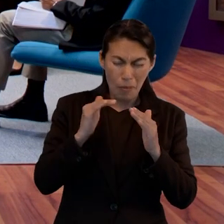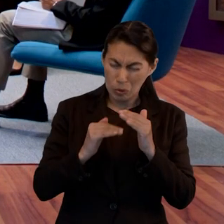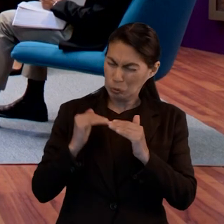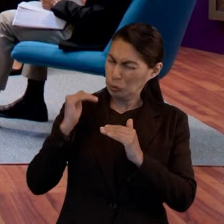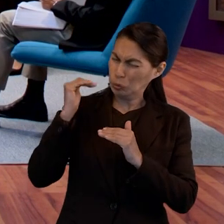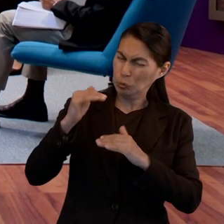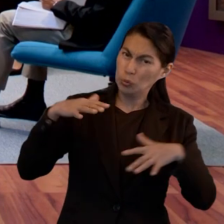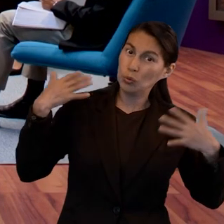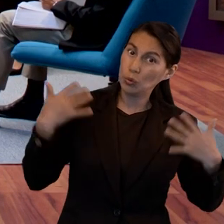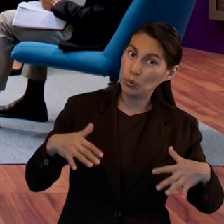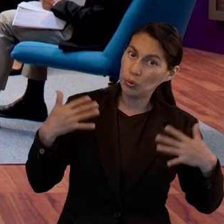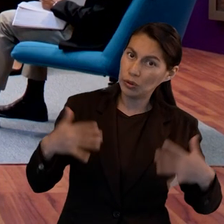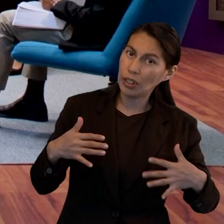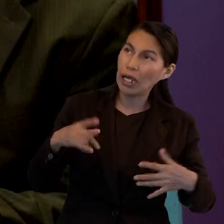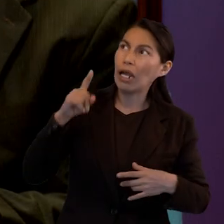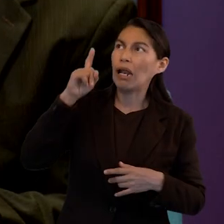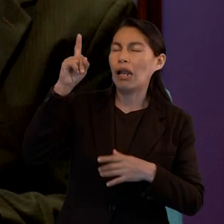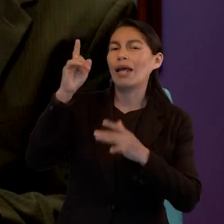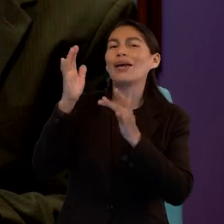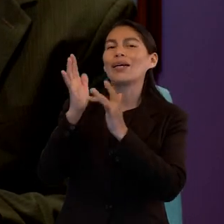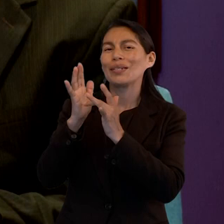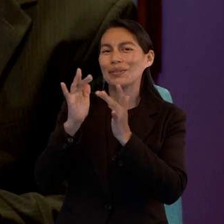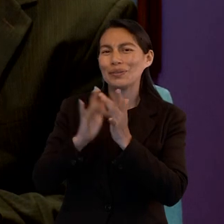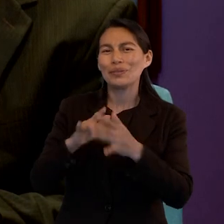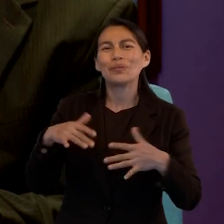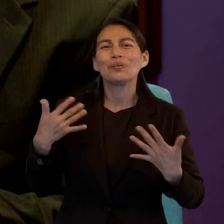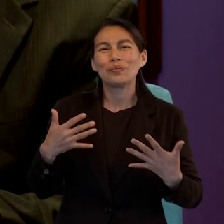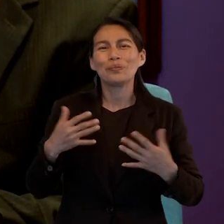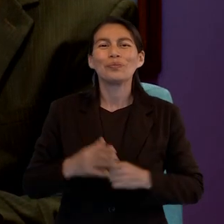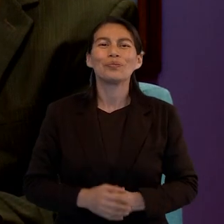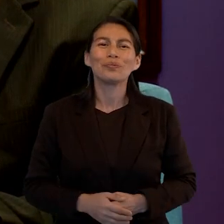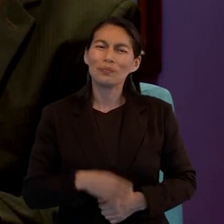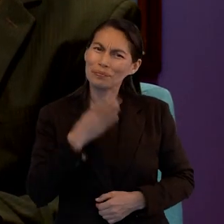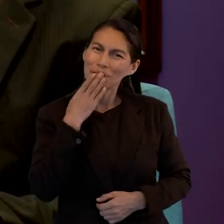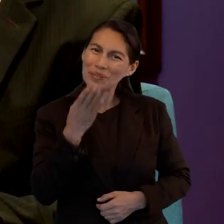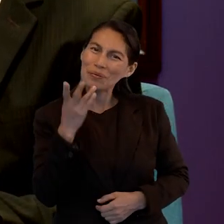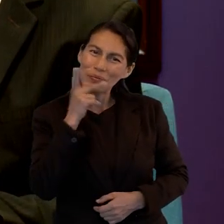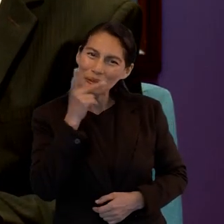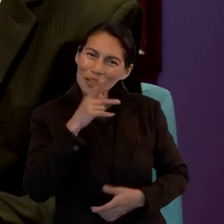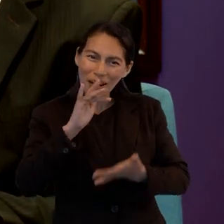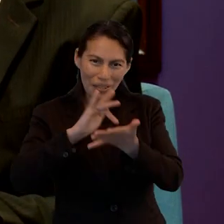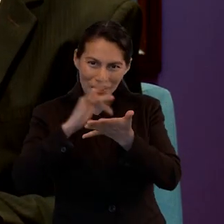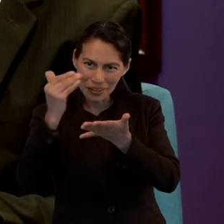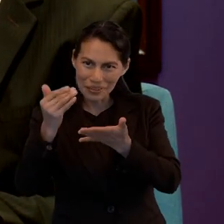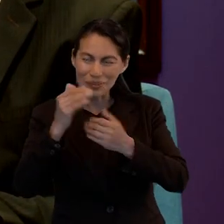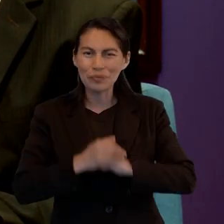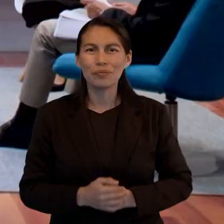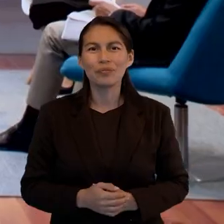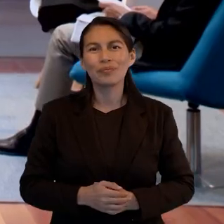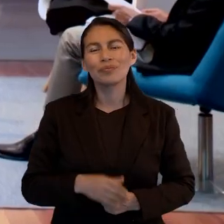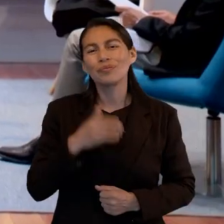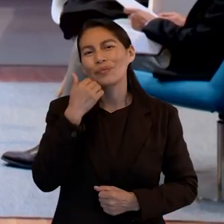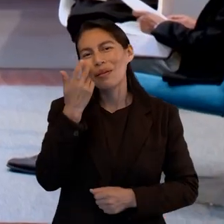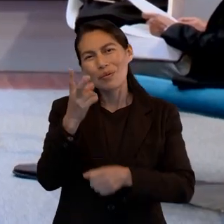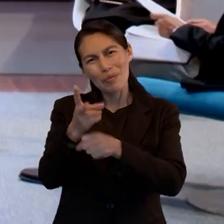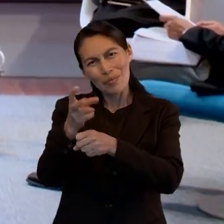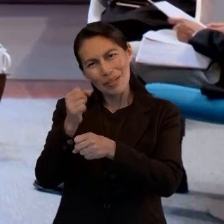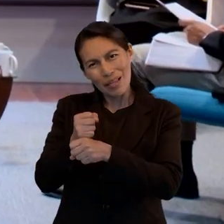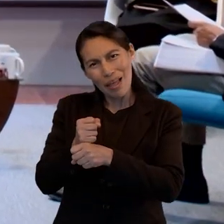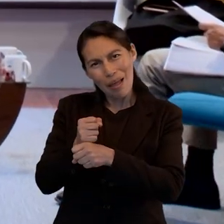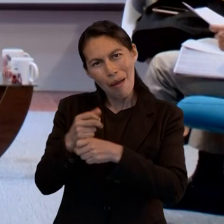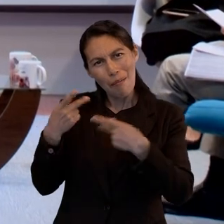es Jesús. Muy bien, pastor. Muchas gracias. Quisiéramos invitar a nuestro experto y